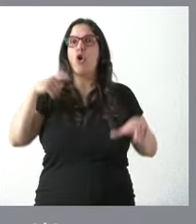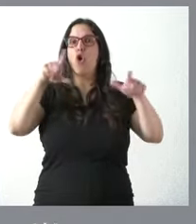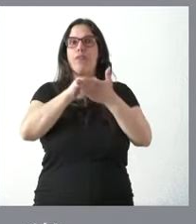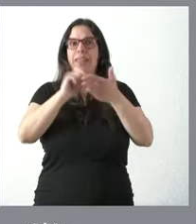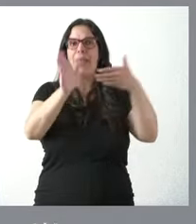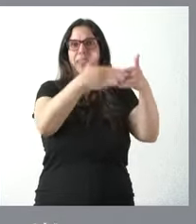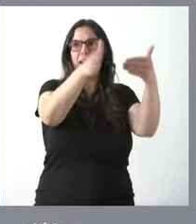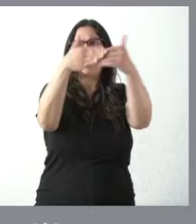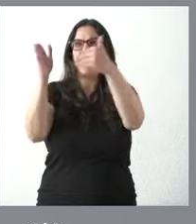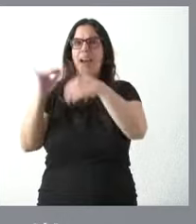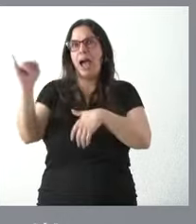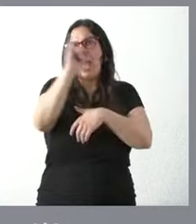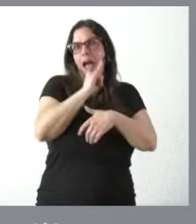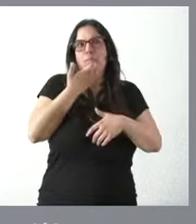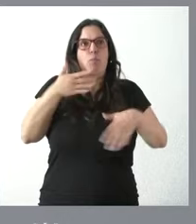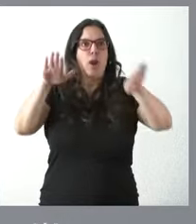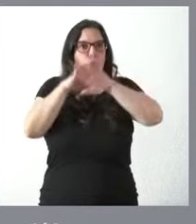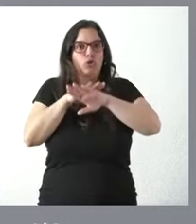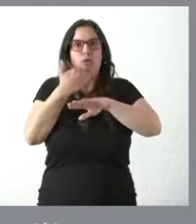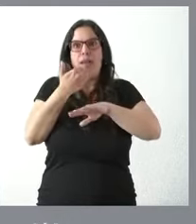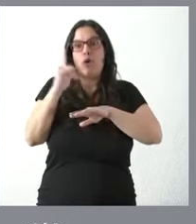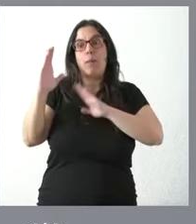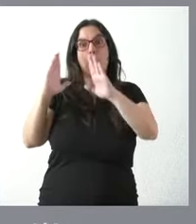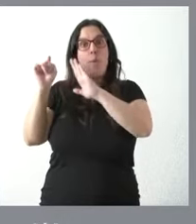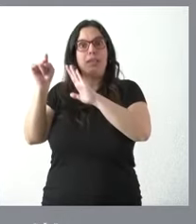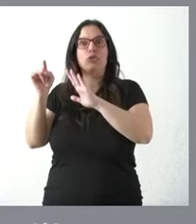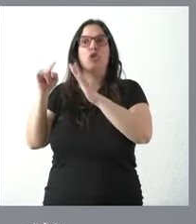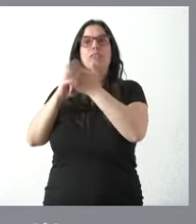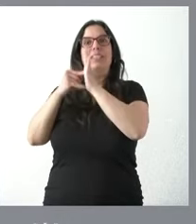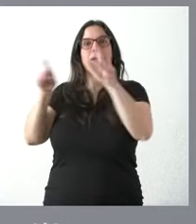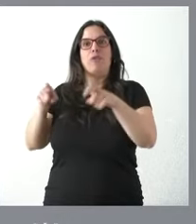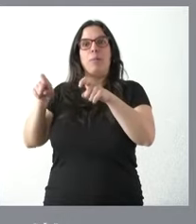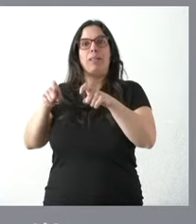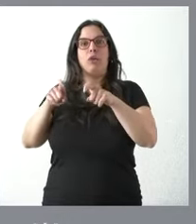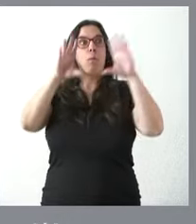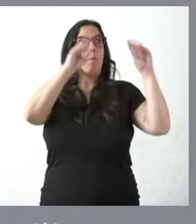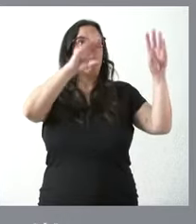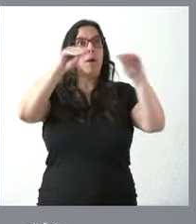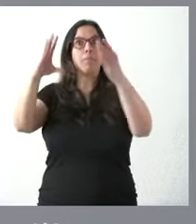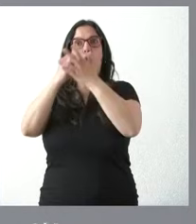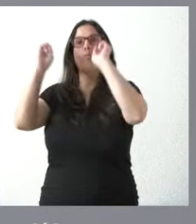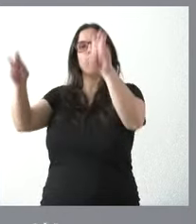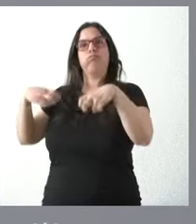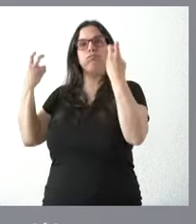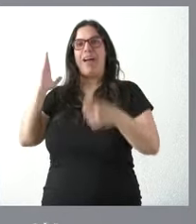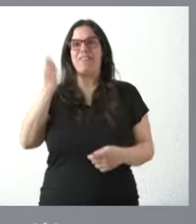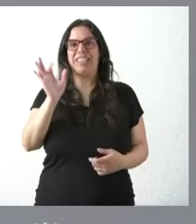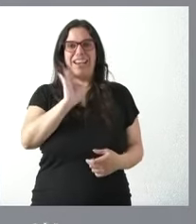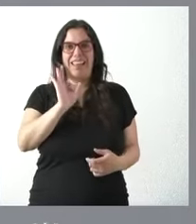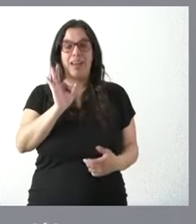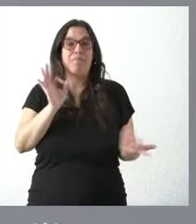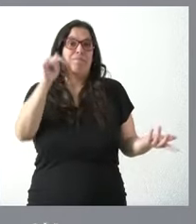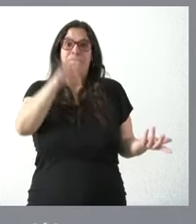también y por tanto hay un momento durante el cual los sistemas informáticos se pueden actuar cuando no funcionan las oficinas aquí